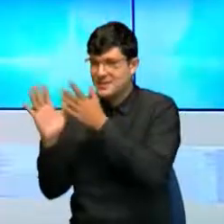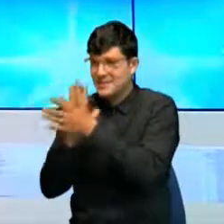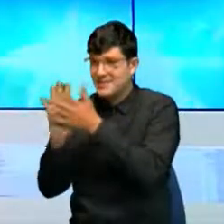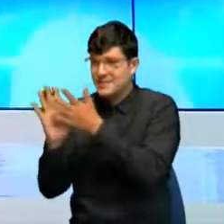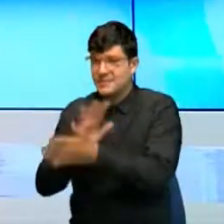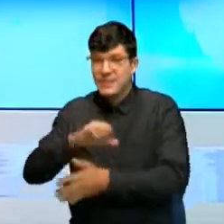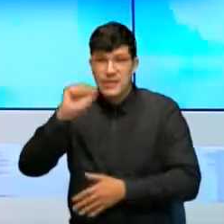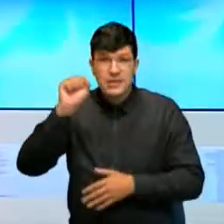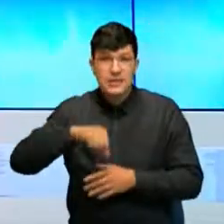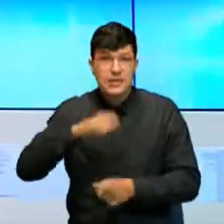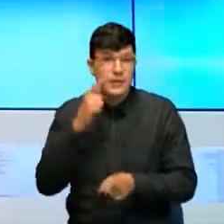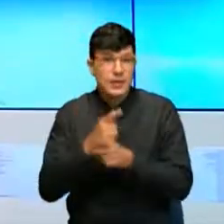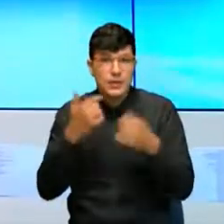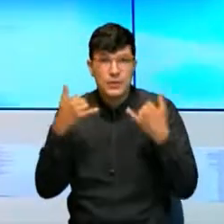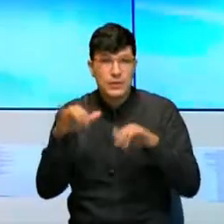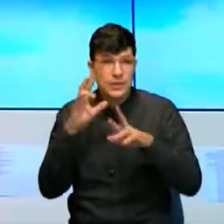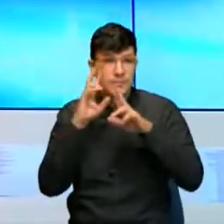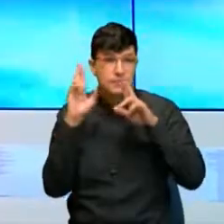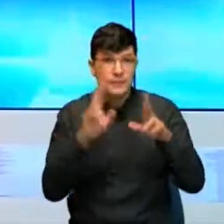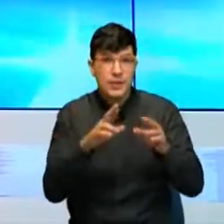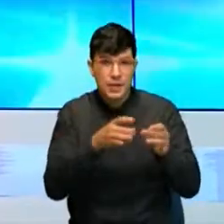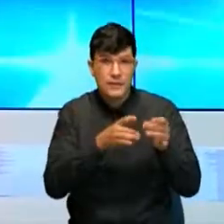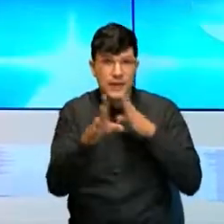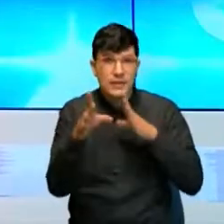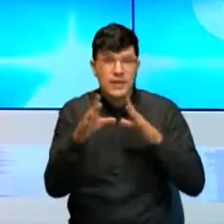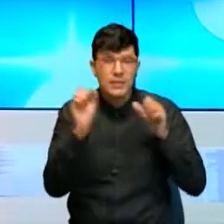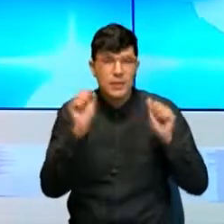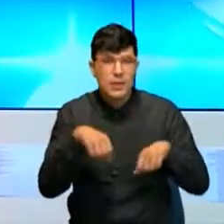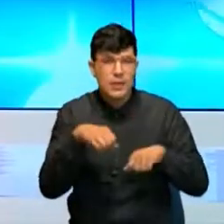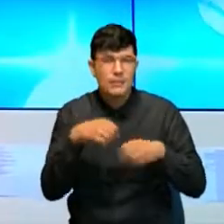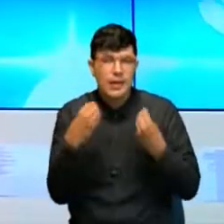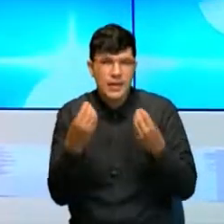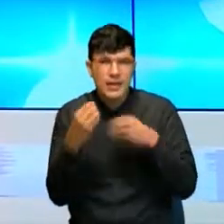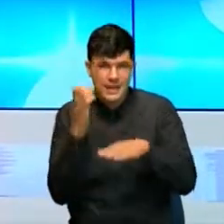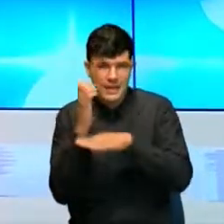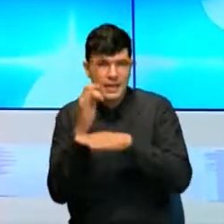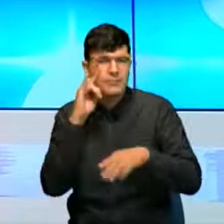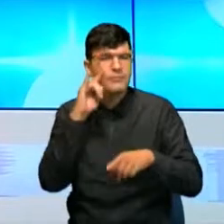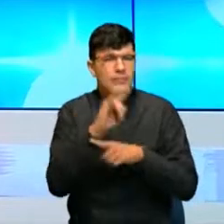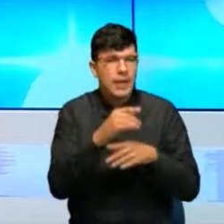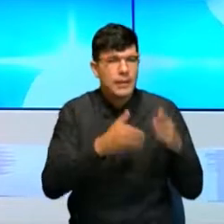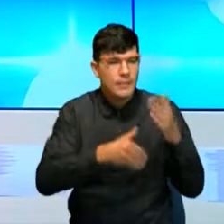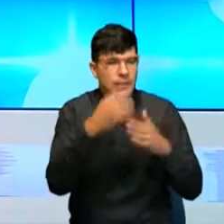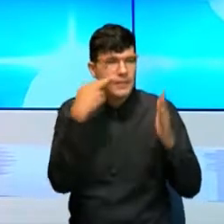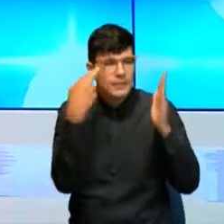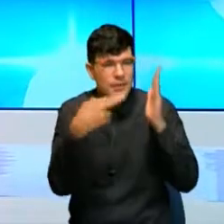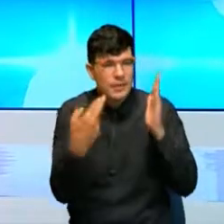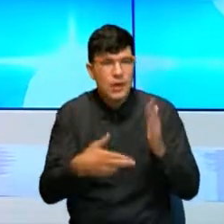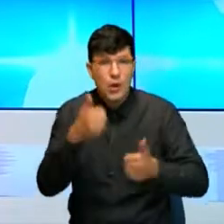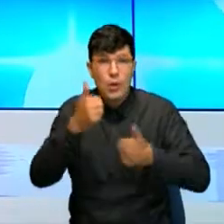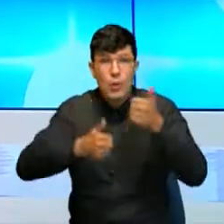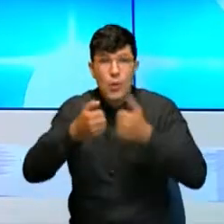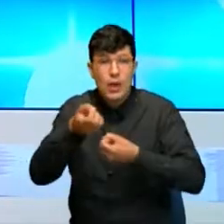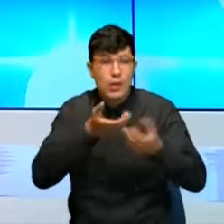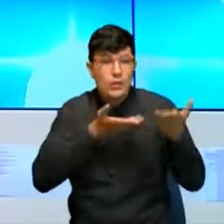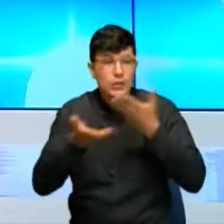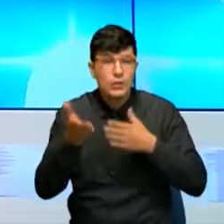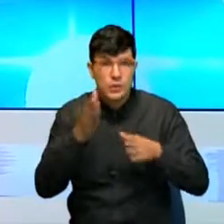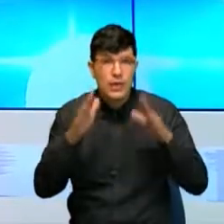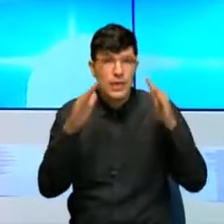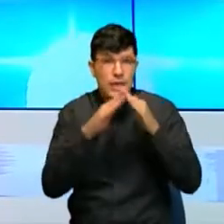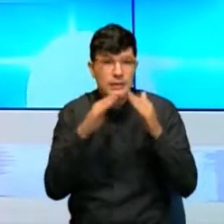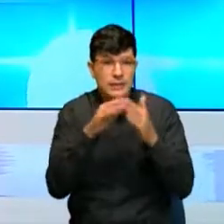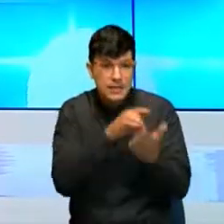y ya se fijó fecha para la interventoría o para que la interventoría comience a revisar las condiciones de las viviendas gratis en